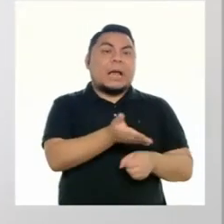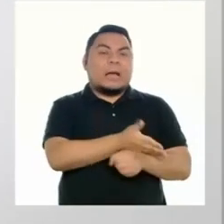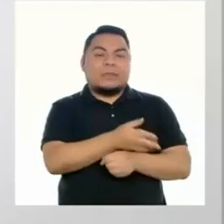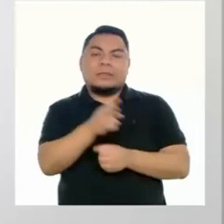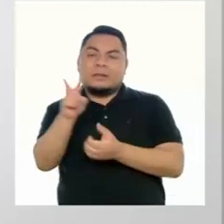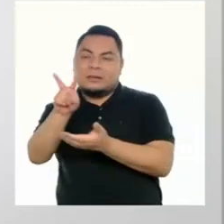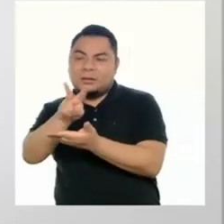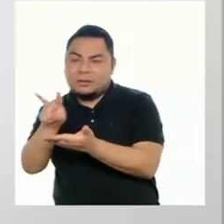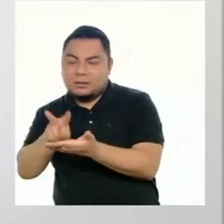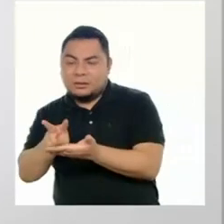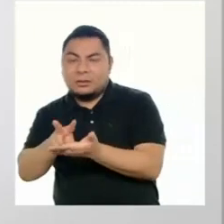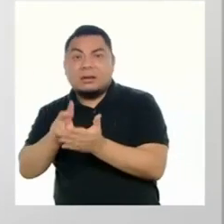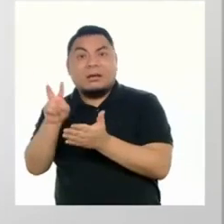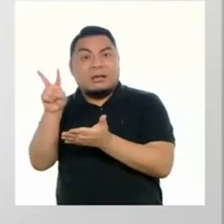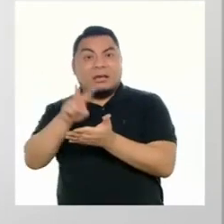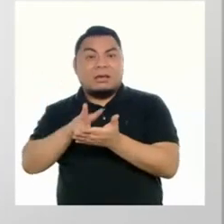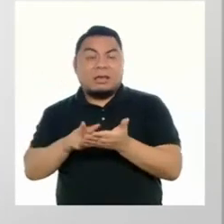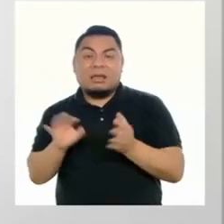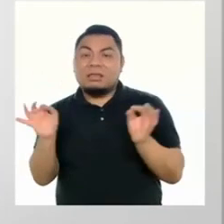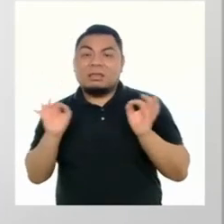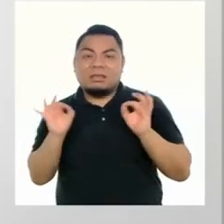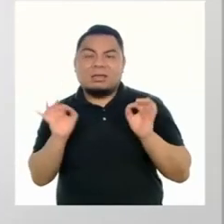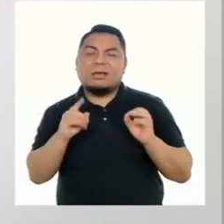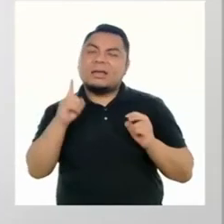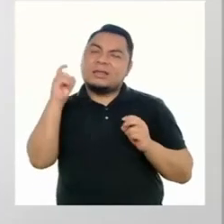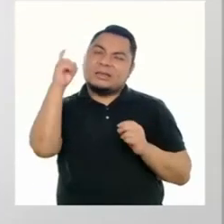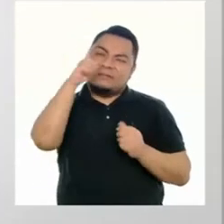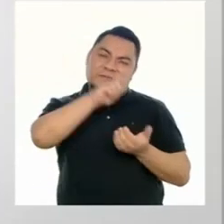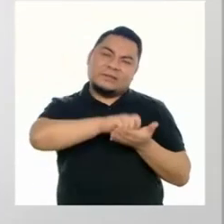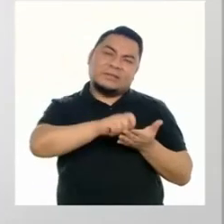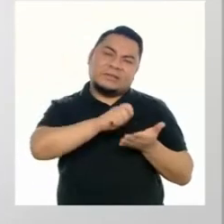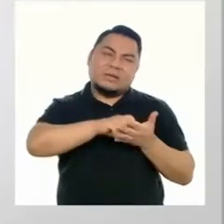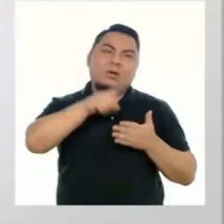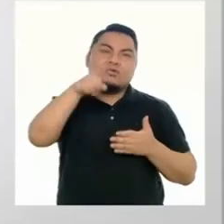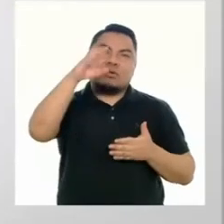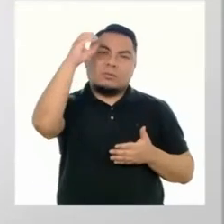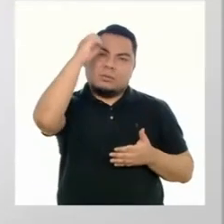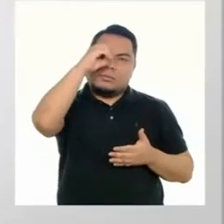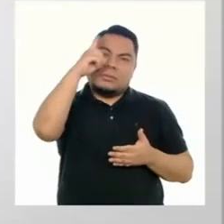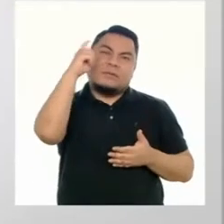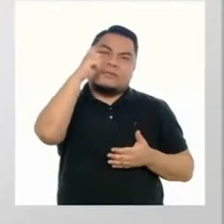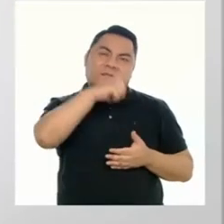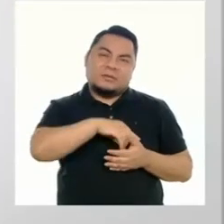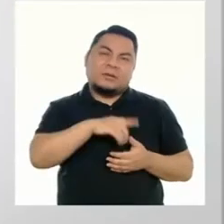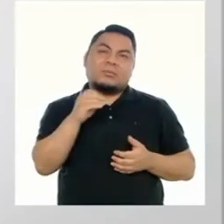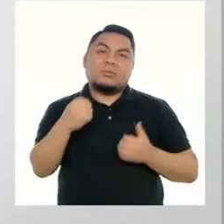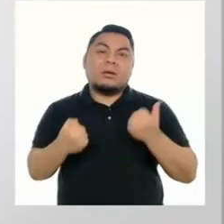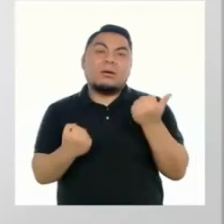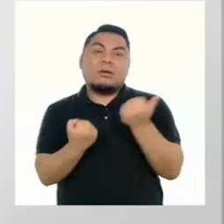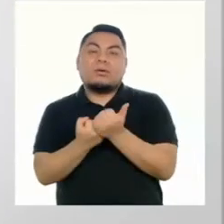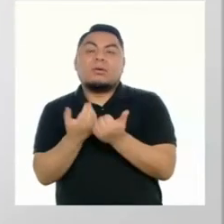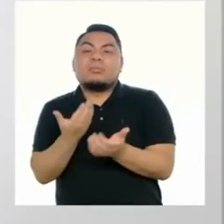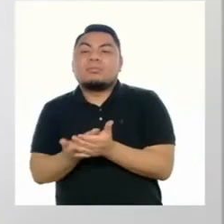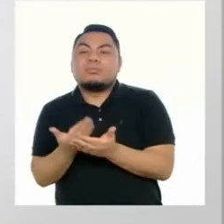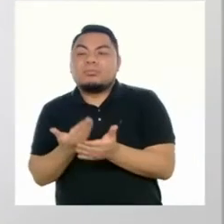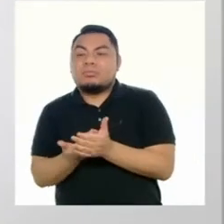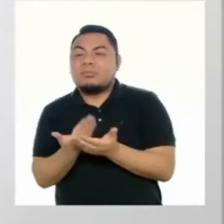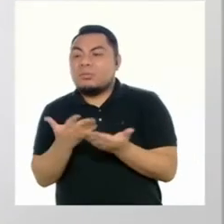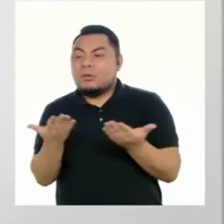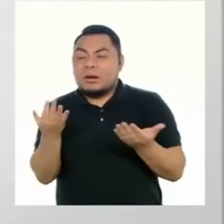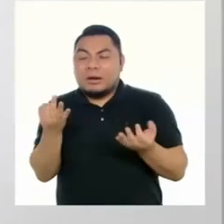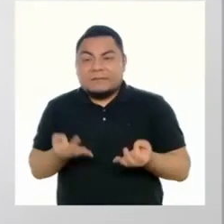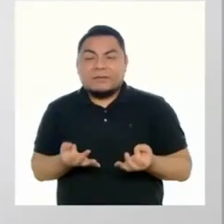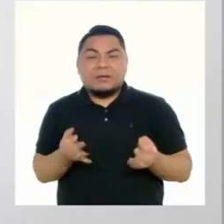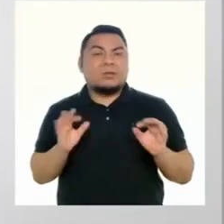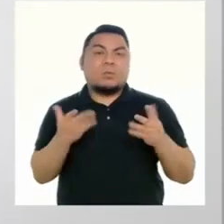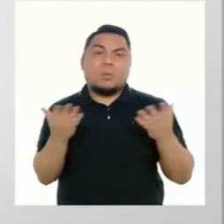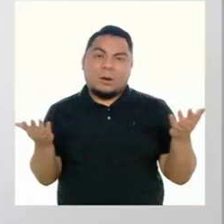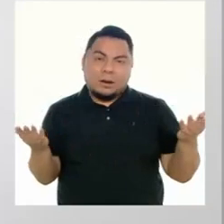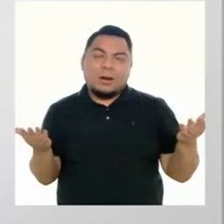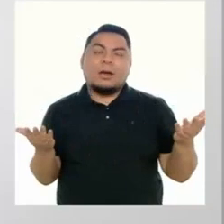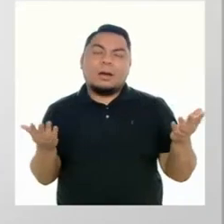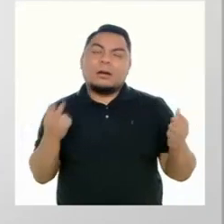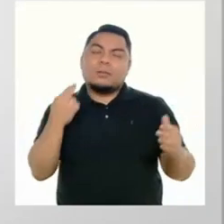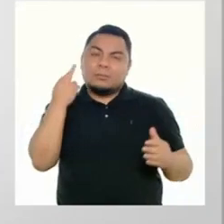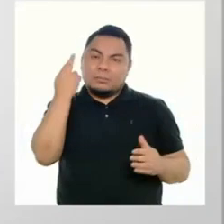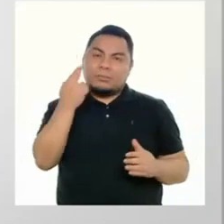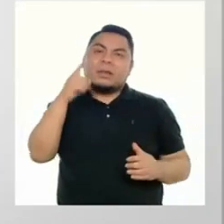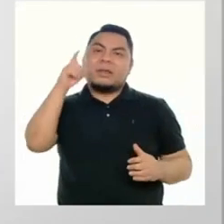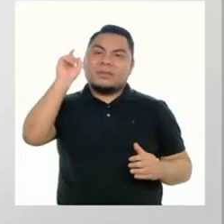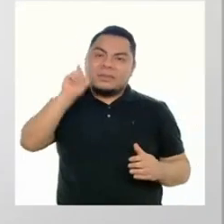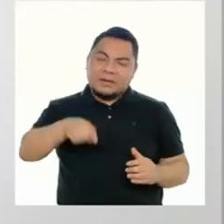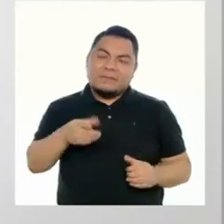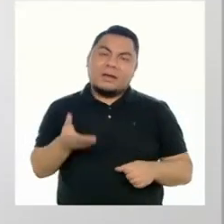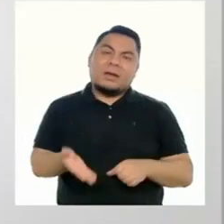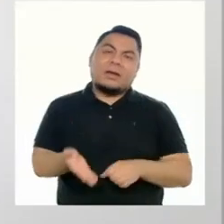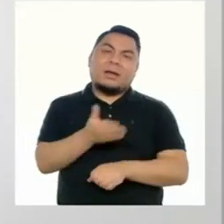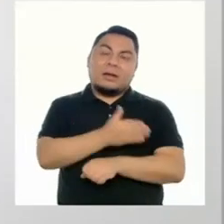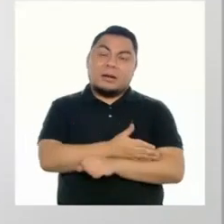es difícil que podamos opinar al respecto. Pues lo que digamos no estaría respaldado en argumentos o datos concretos. Por eso